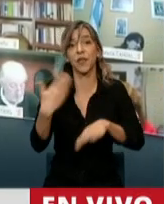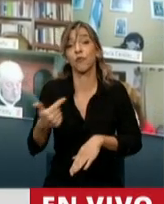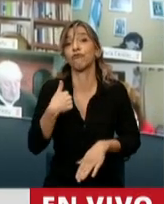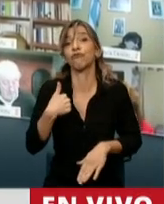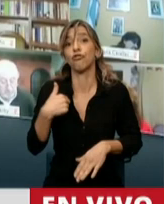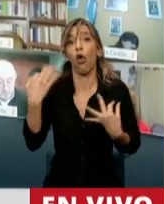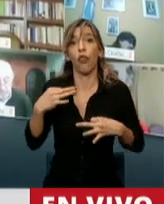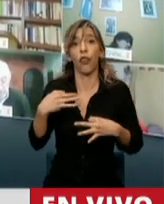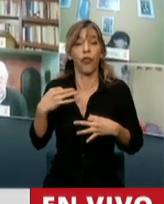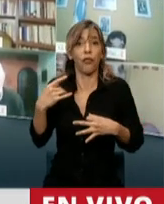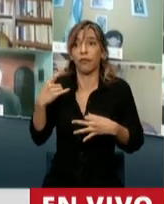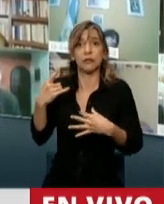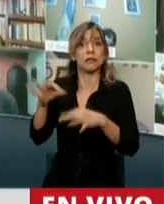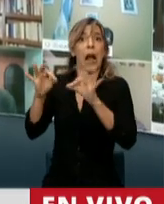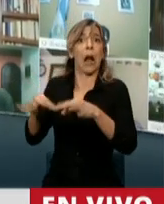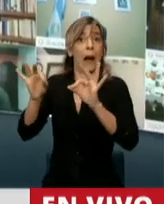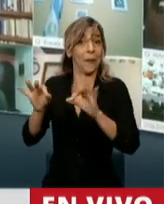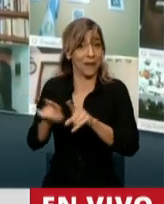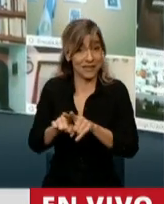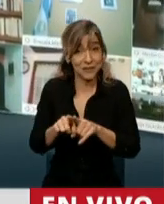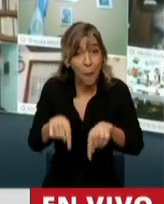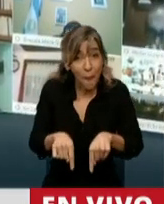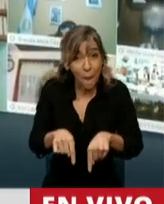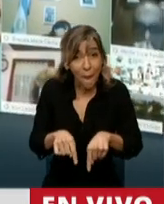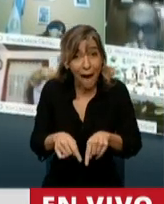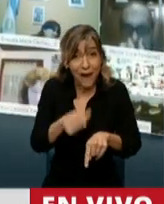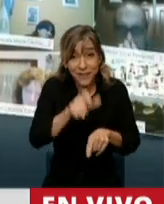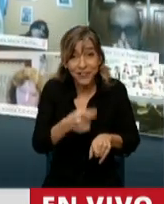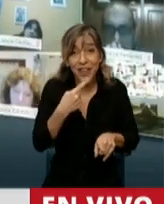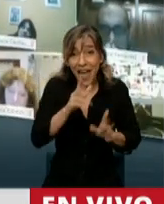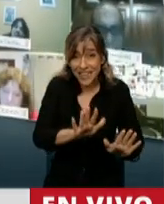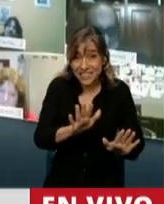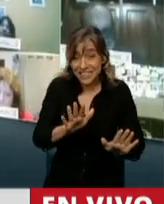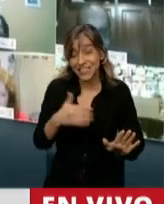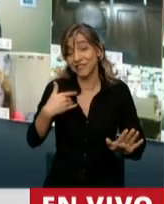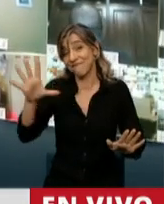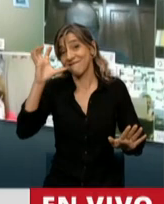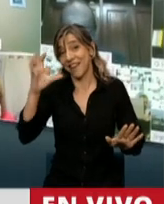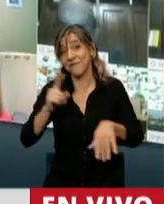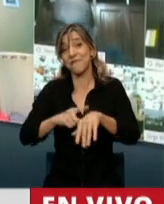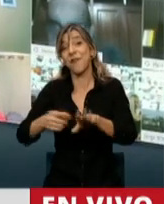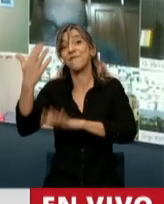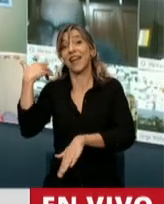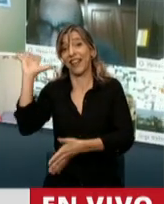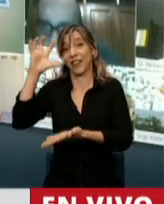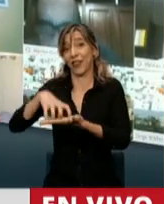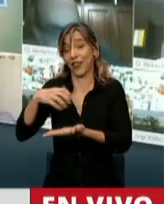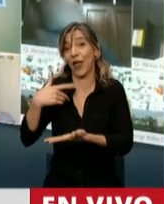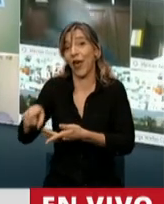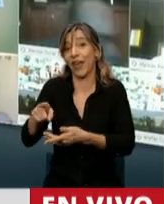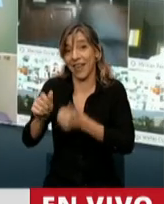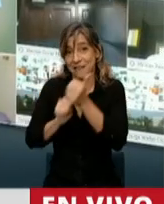recuerda que hace un tiempo algunos vivos quisieron quedarse con una imprenta de papel moneda y hubo políticos,